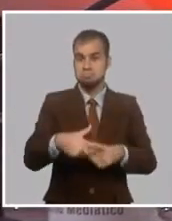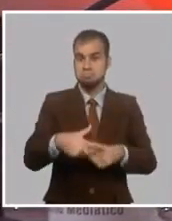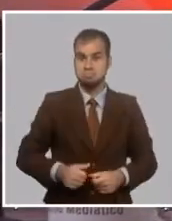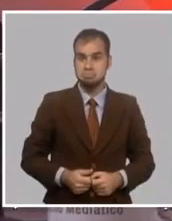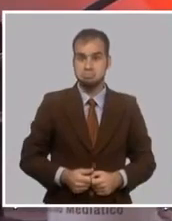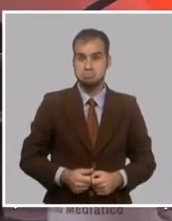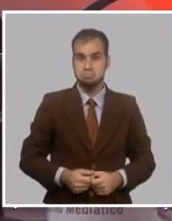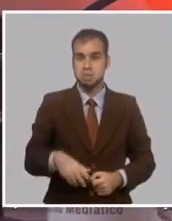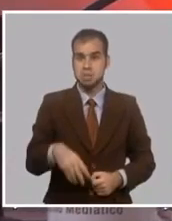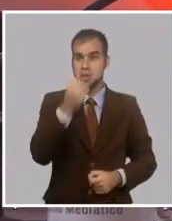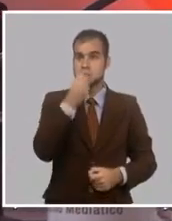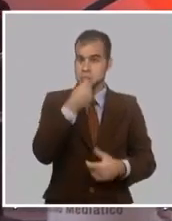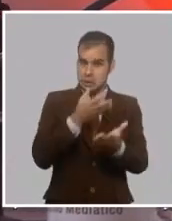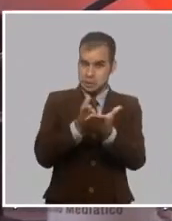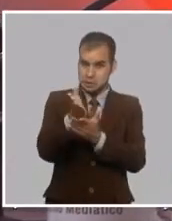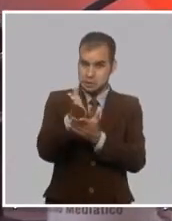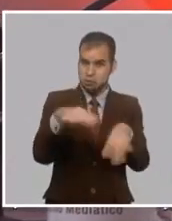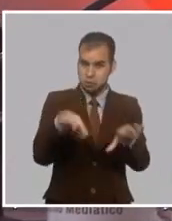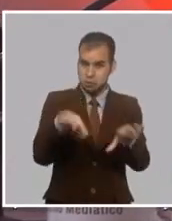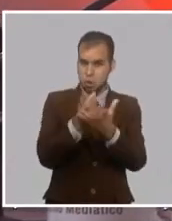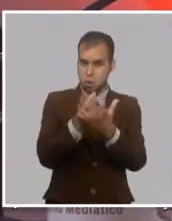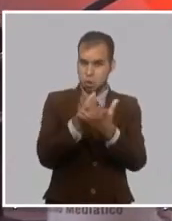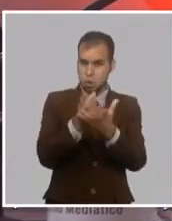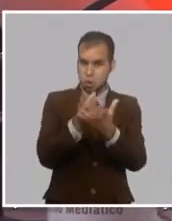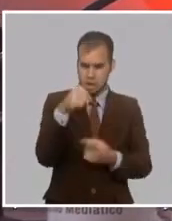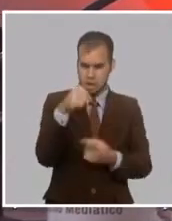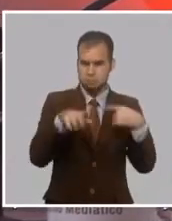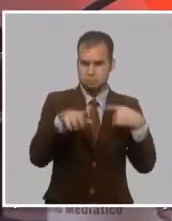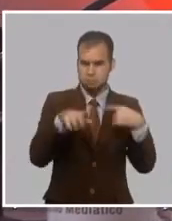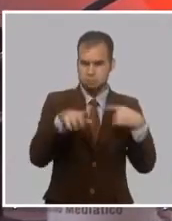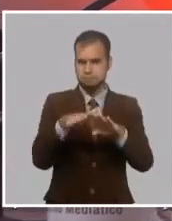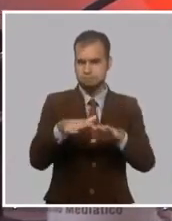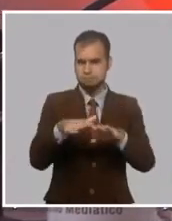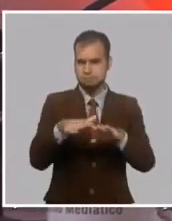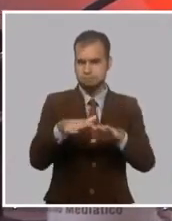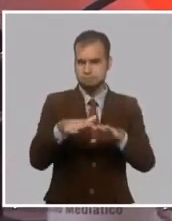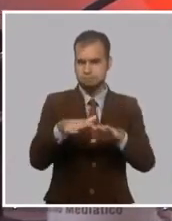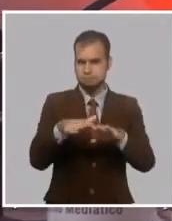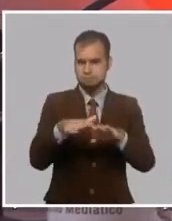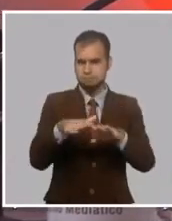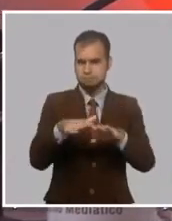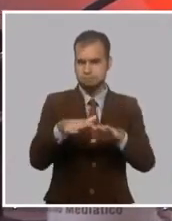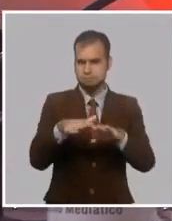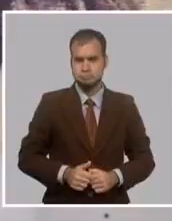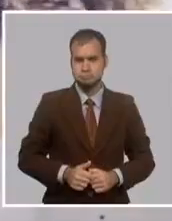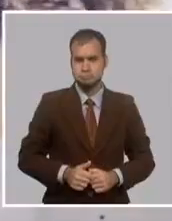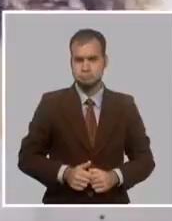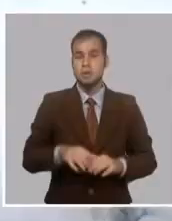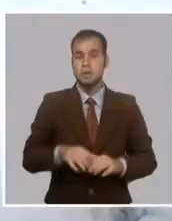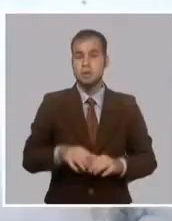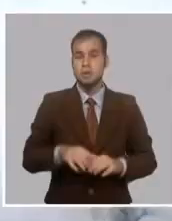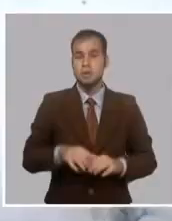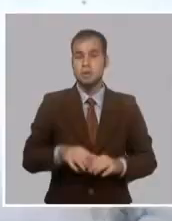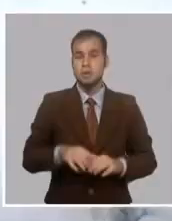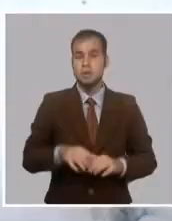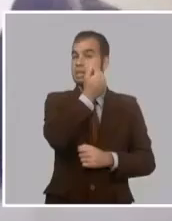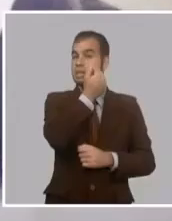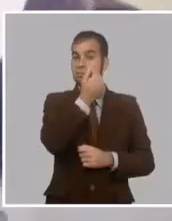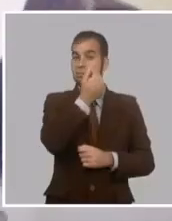Si podemos seguir poniendo el material, por favor, para seguirlo viendo en nuestra mesa redonda. ...el de Céspedes y José Martí.